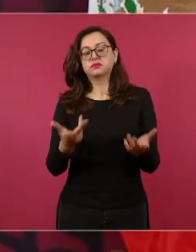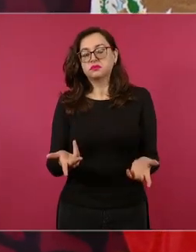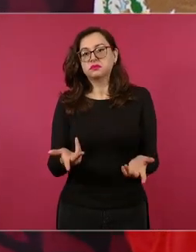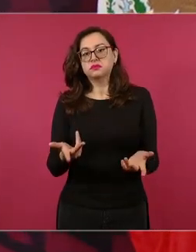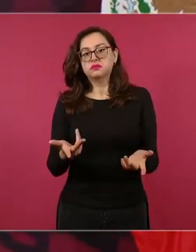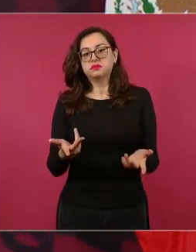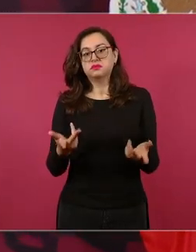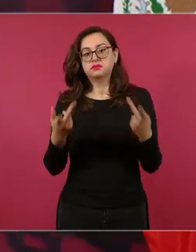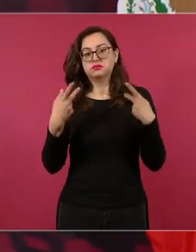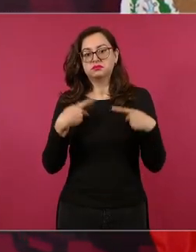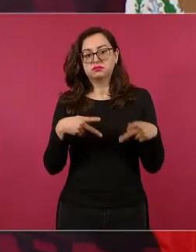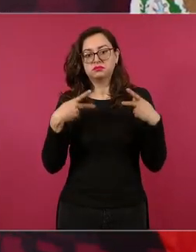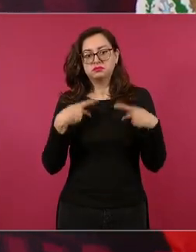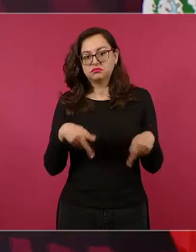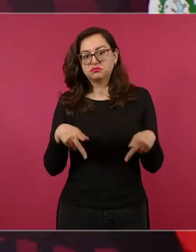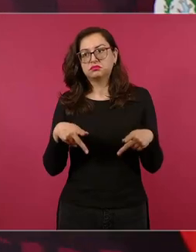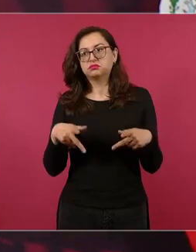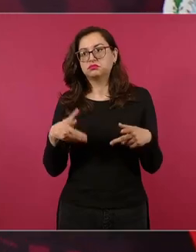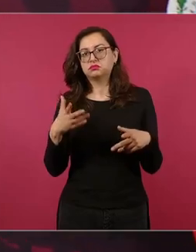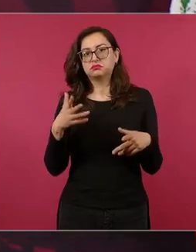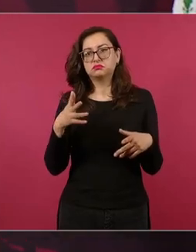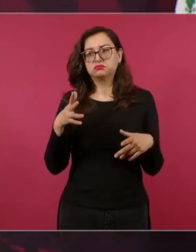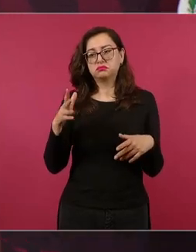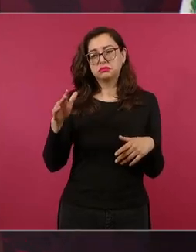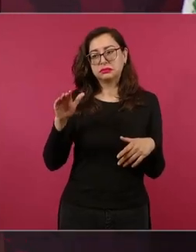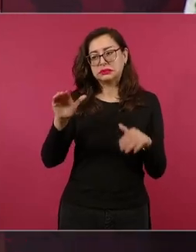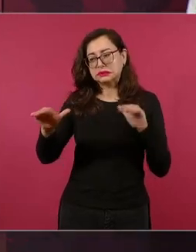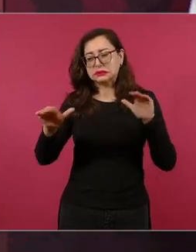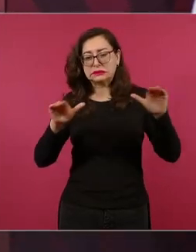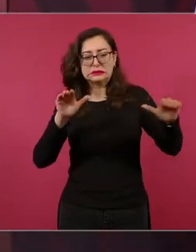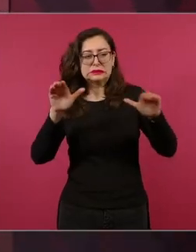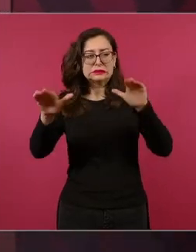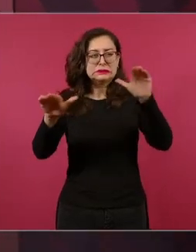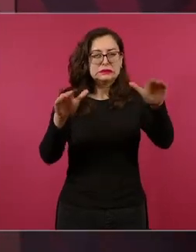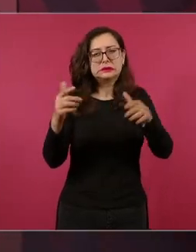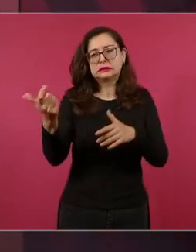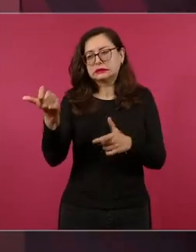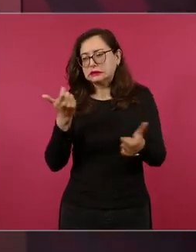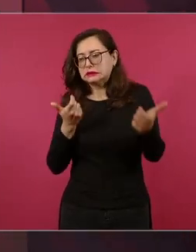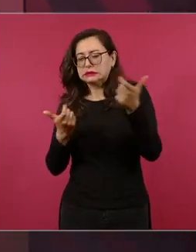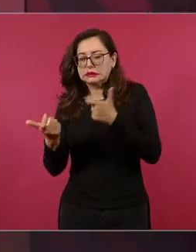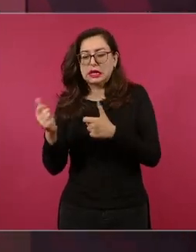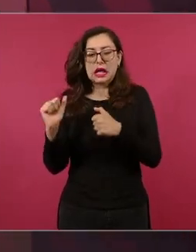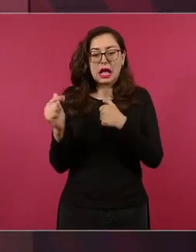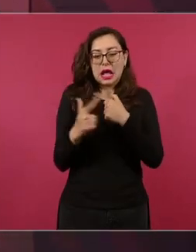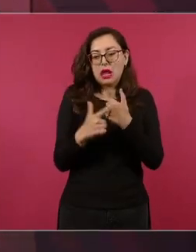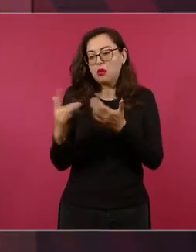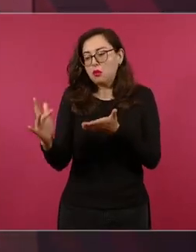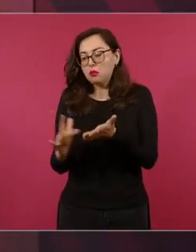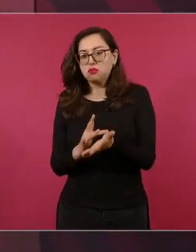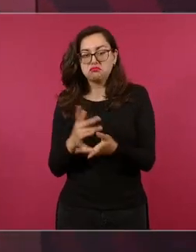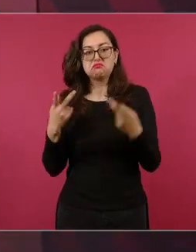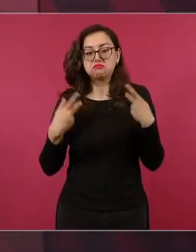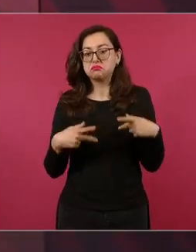pide apoyo y todos dan tengo una foto que me la voy a a Palenque